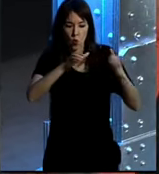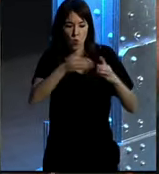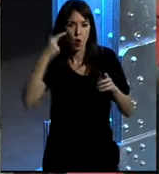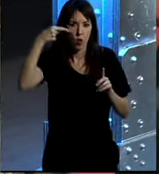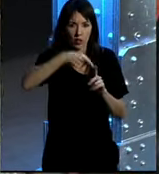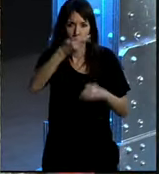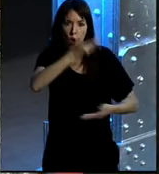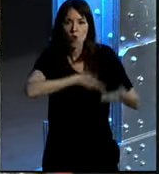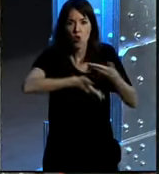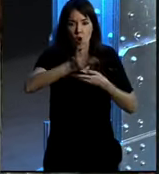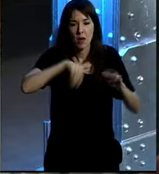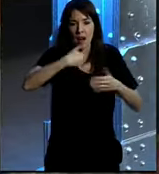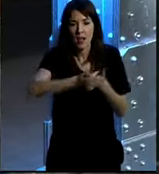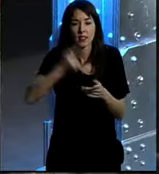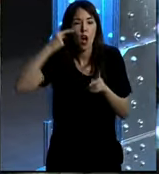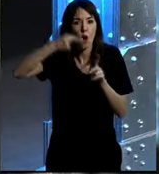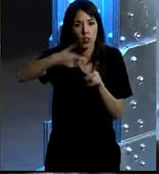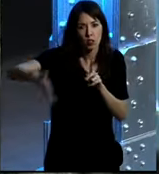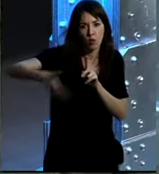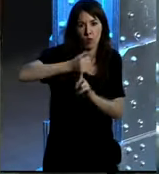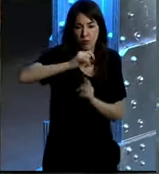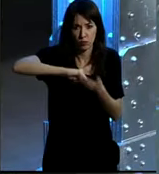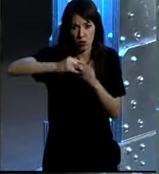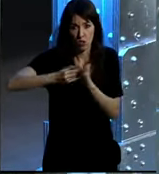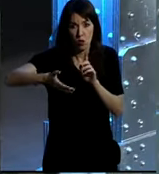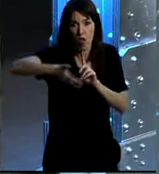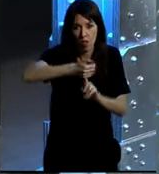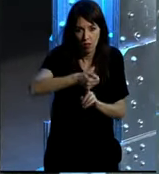para colaborar hacia un determinado objetivo, un determinado proyecto.